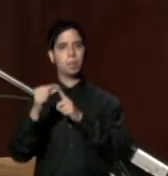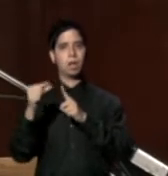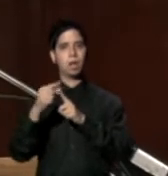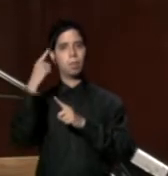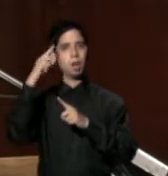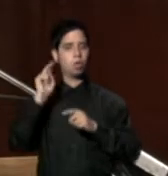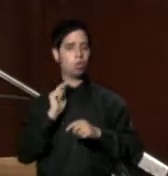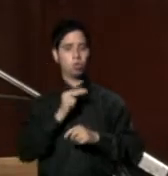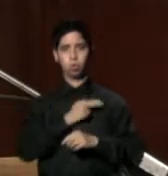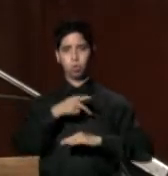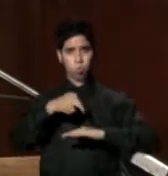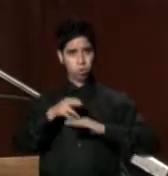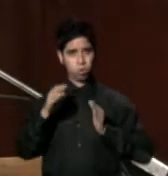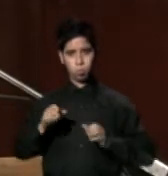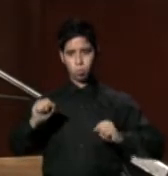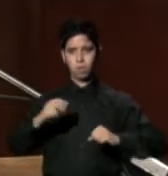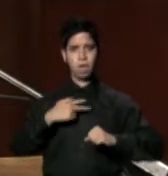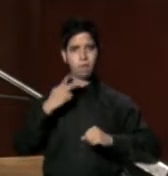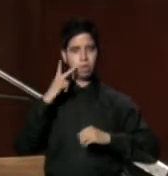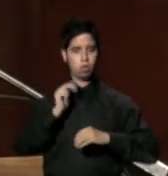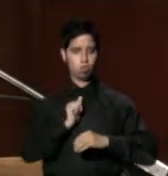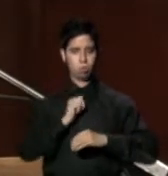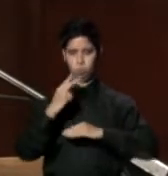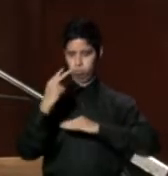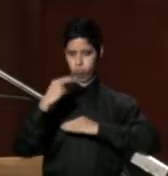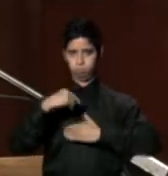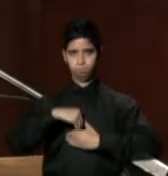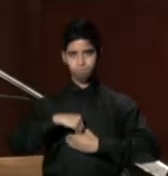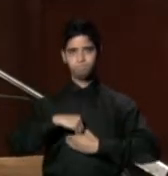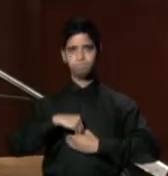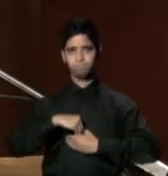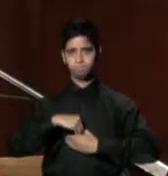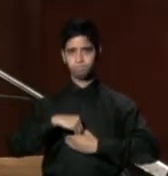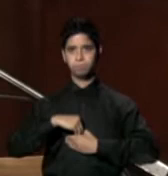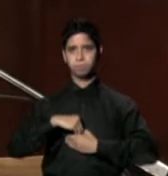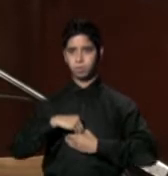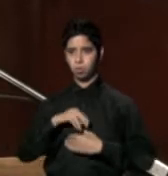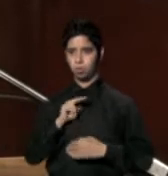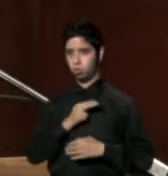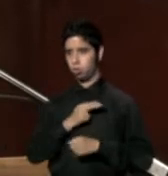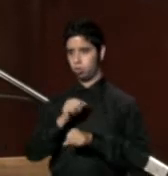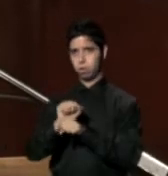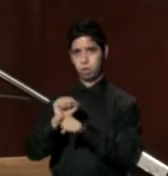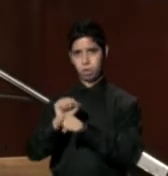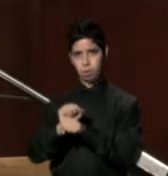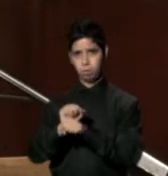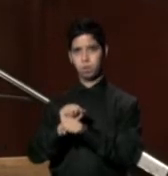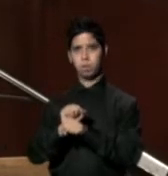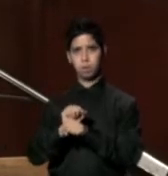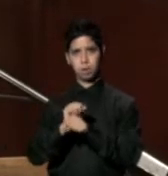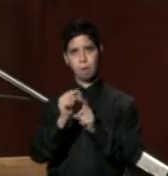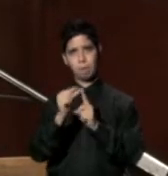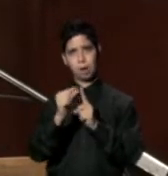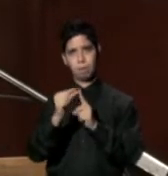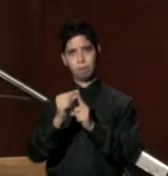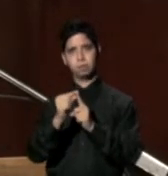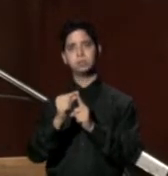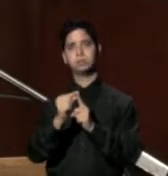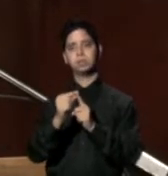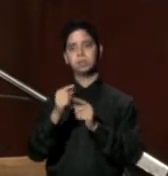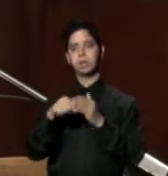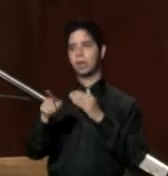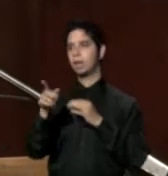en nuestros trabajadores de la palabra Que